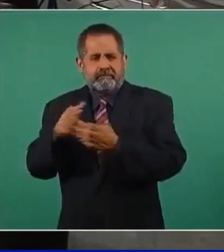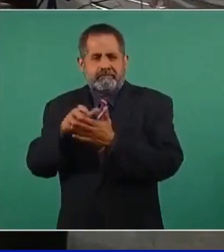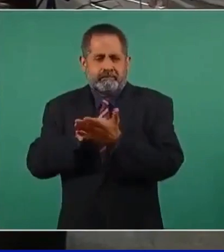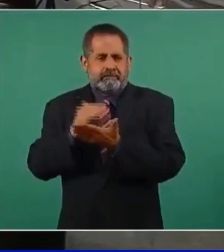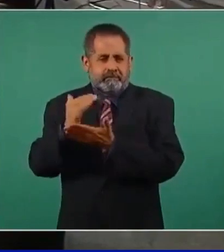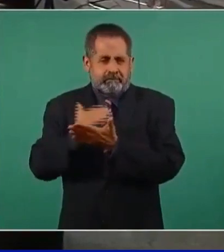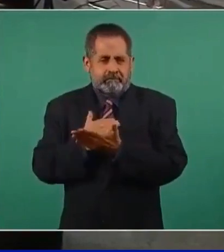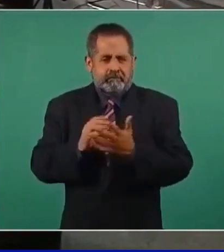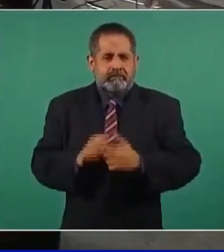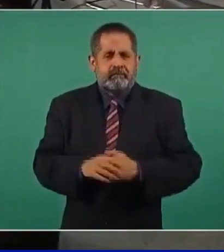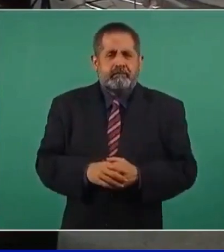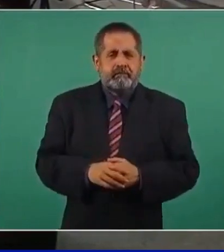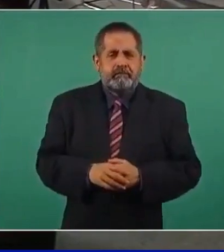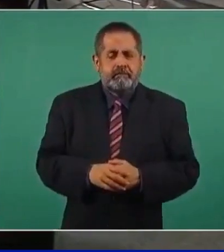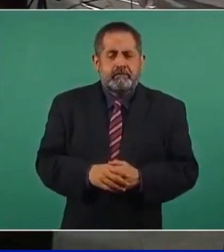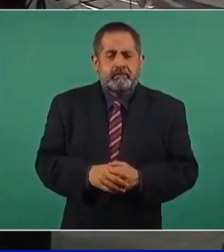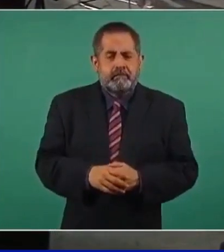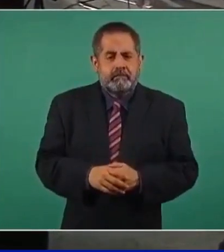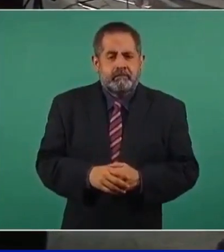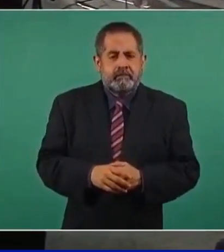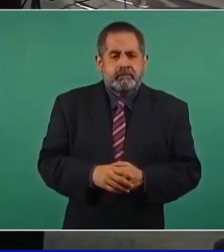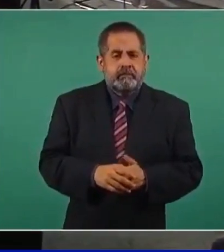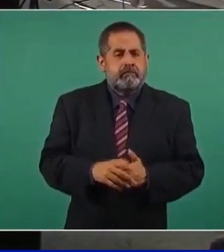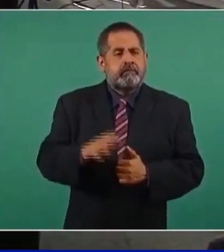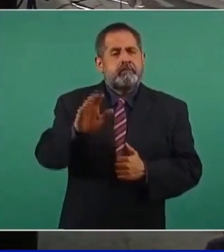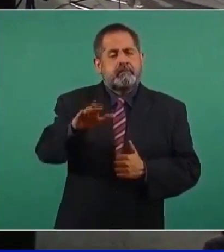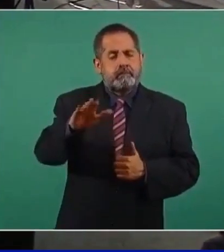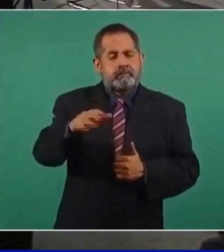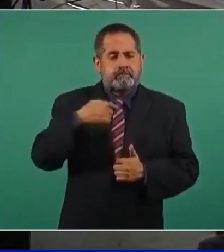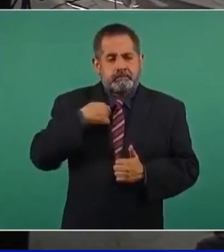Más que... Ahora que podamos ver